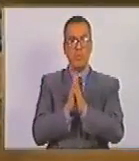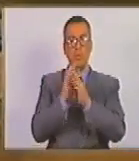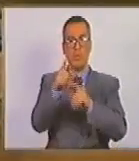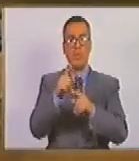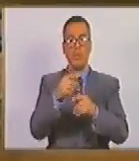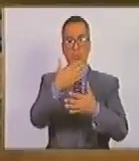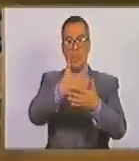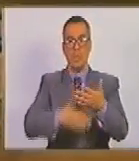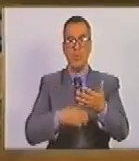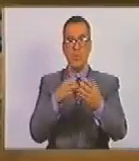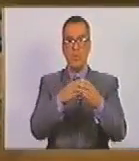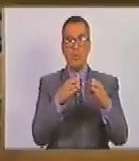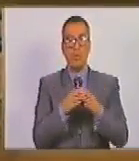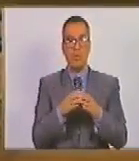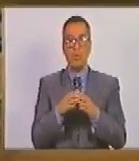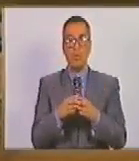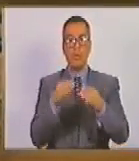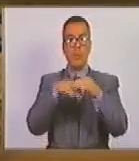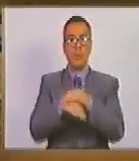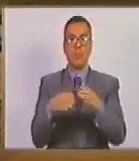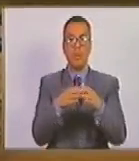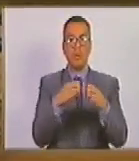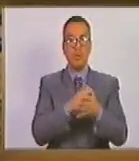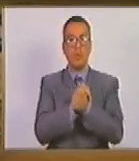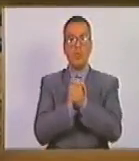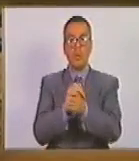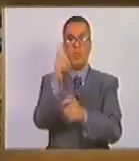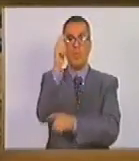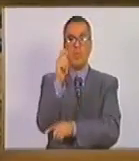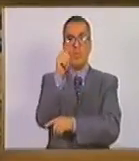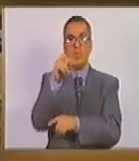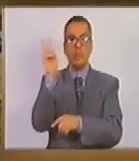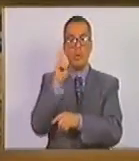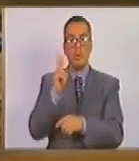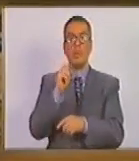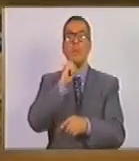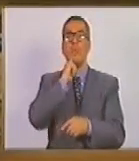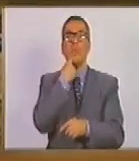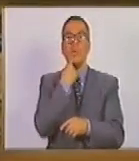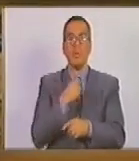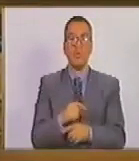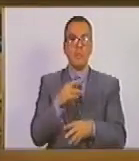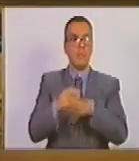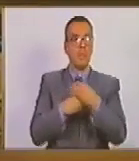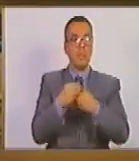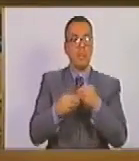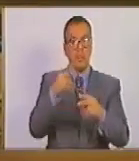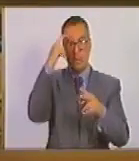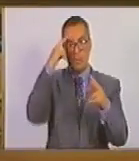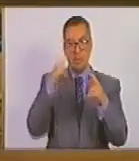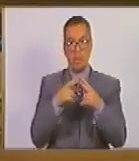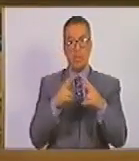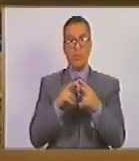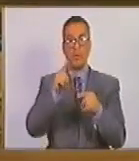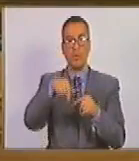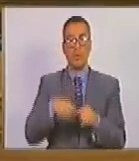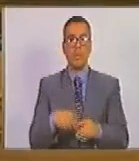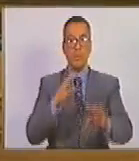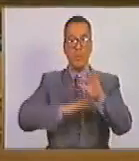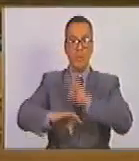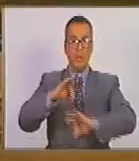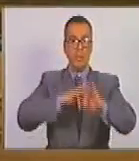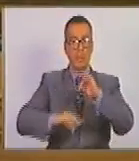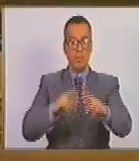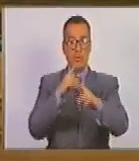la correspondencia a los integrantes del Grupo de Amistad Parlamentario Venezuela-Rusia, a los defectos de conocerla y también preparen